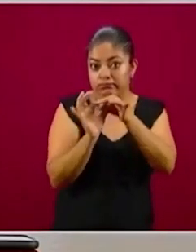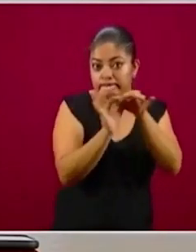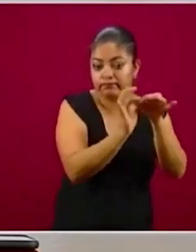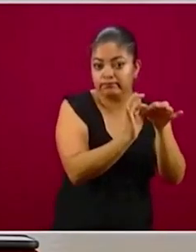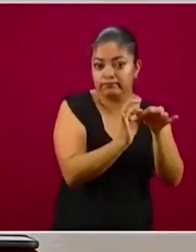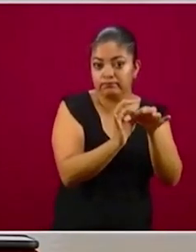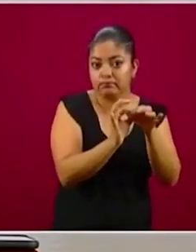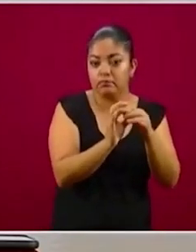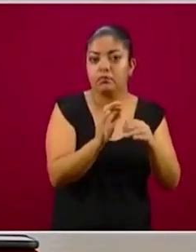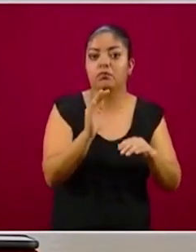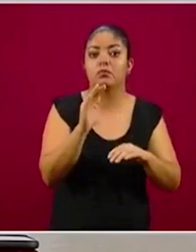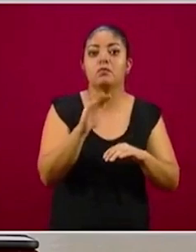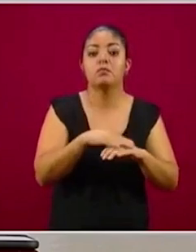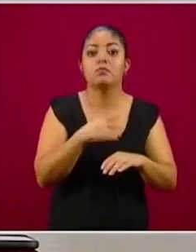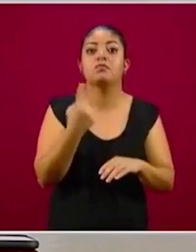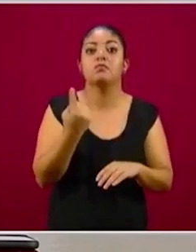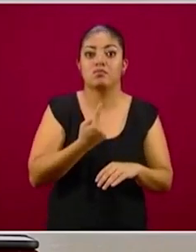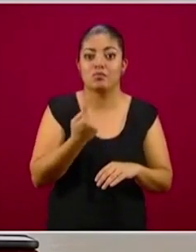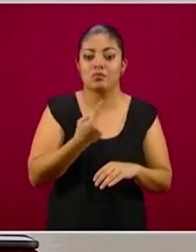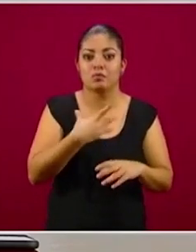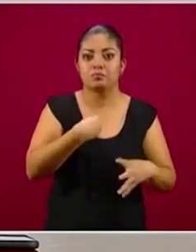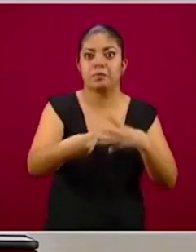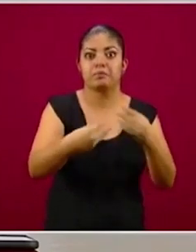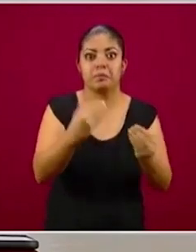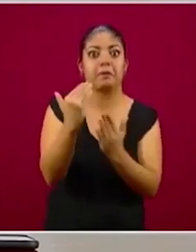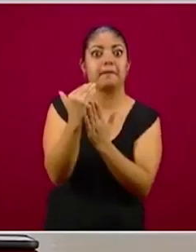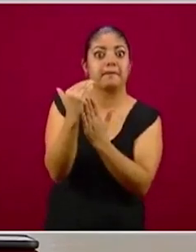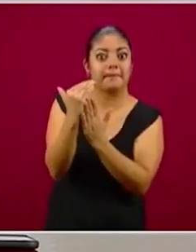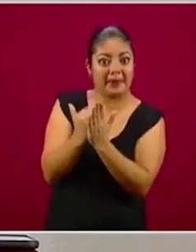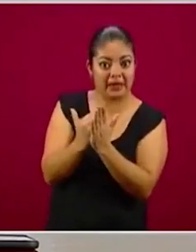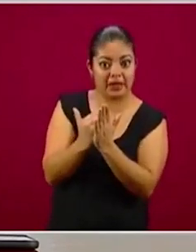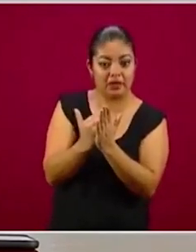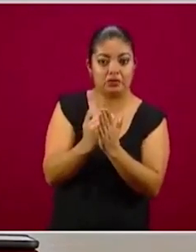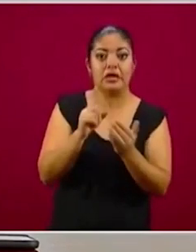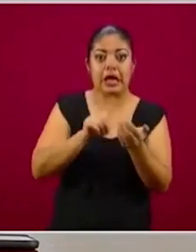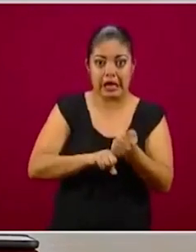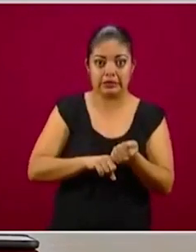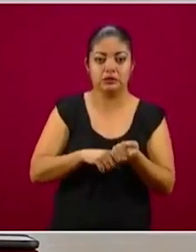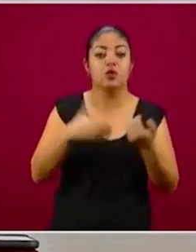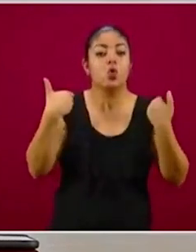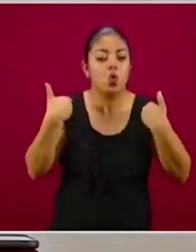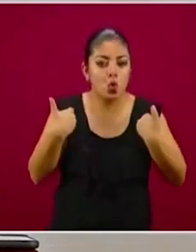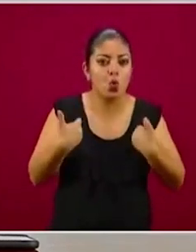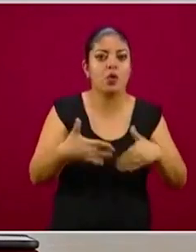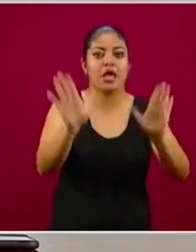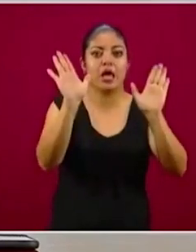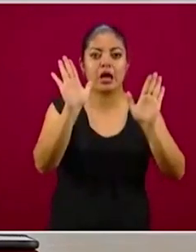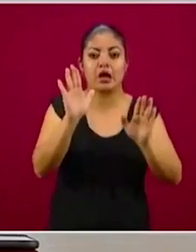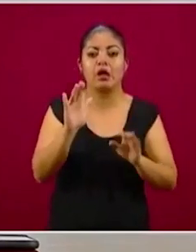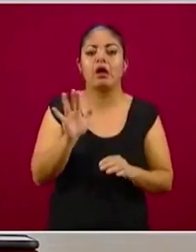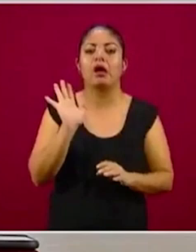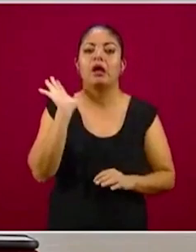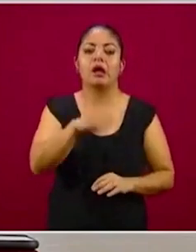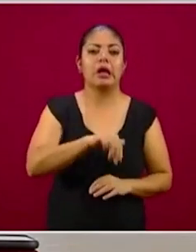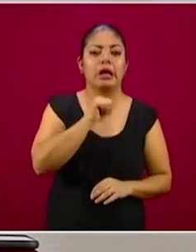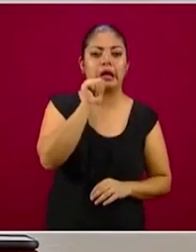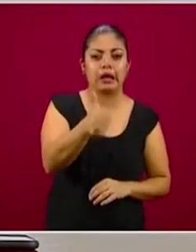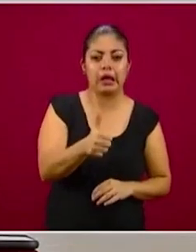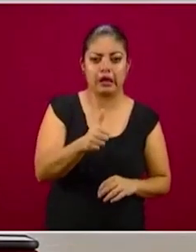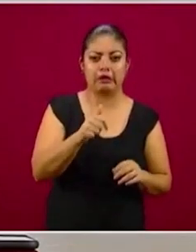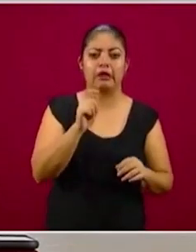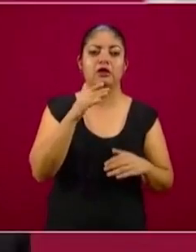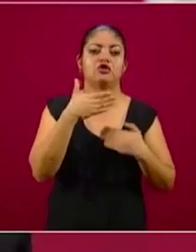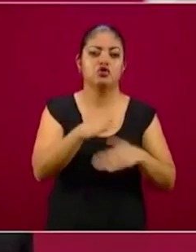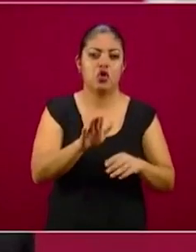reducir la cantidad de contagios comparado con lo que hubiera ocurrido si no se hubiera implantado la Jornada